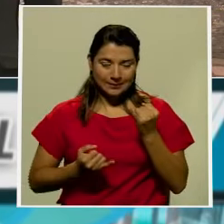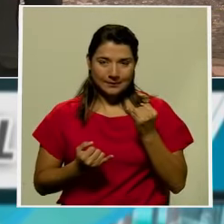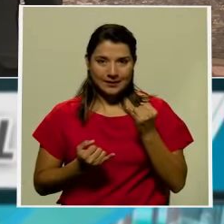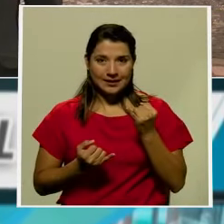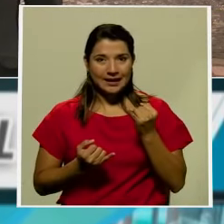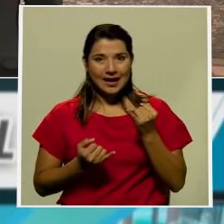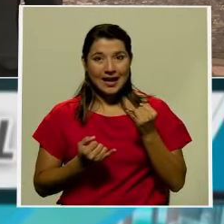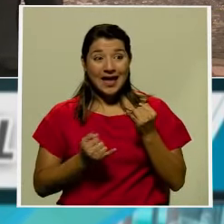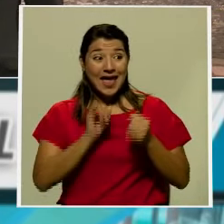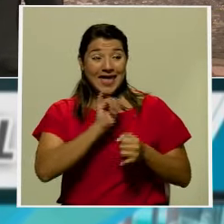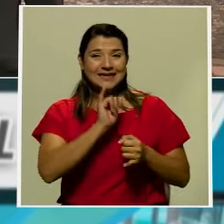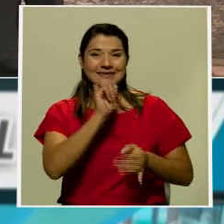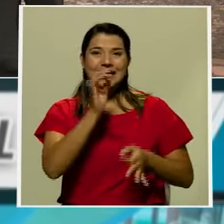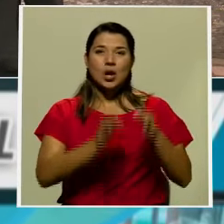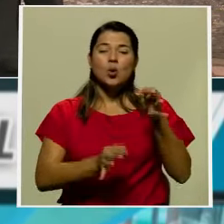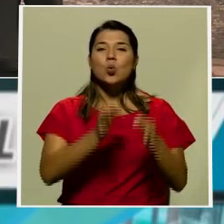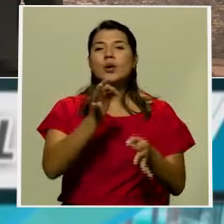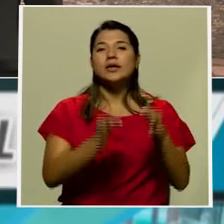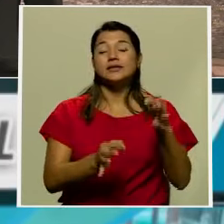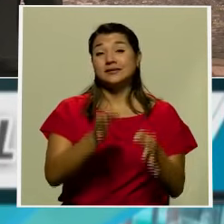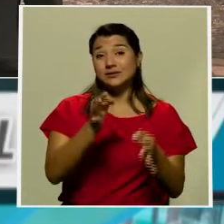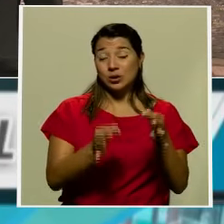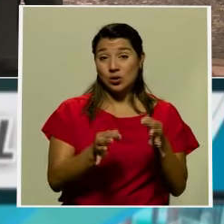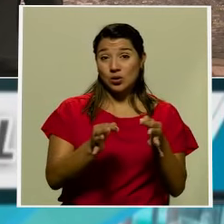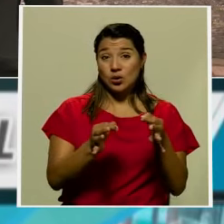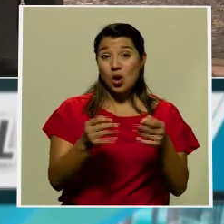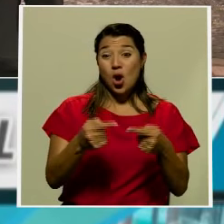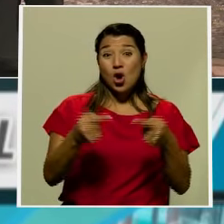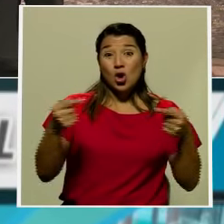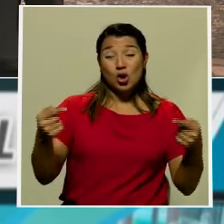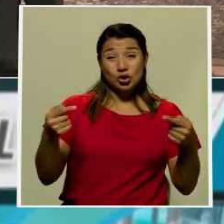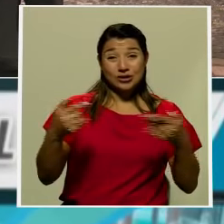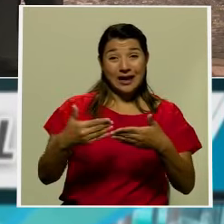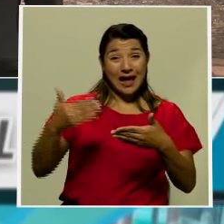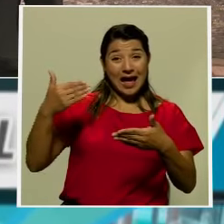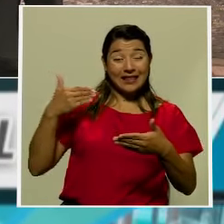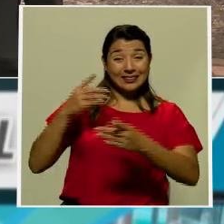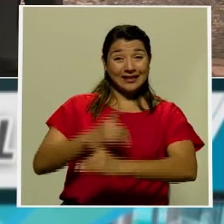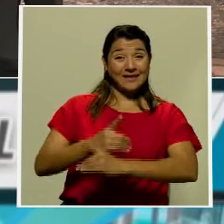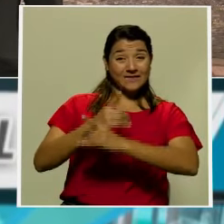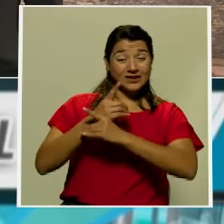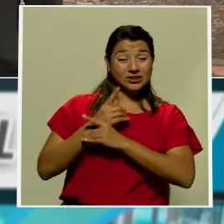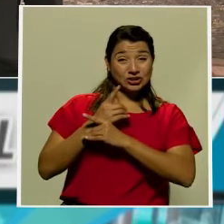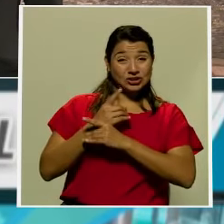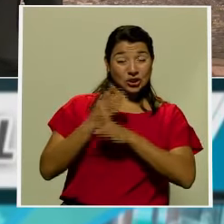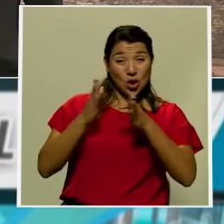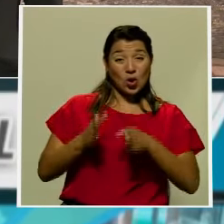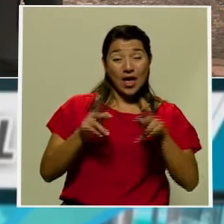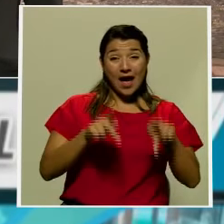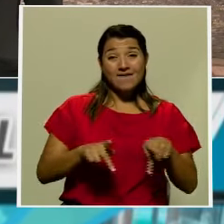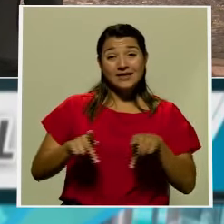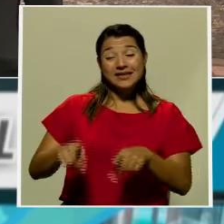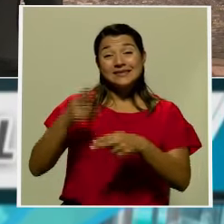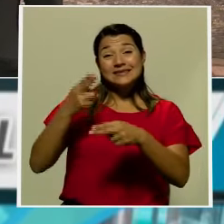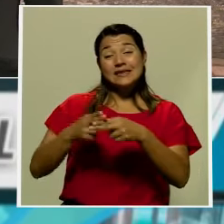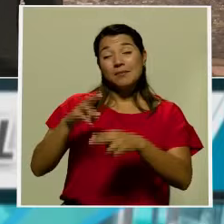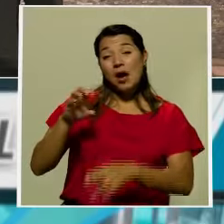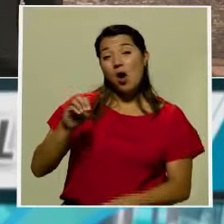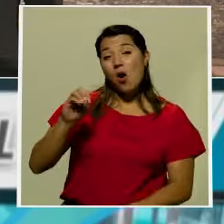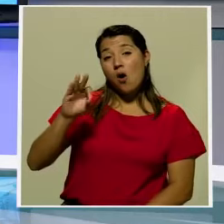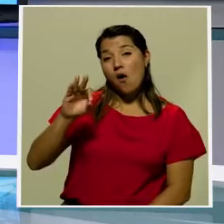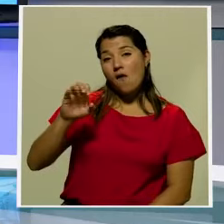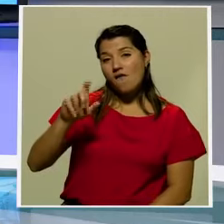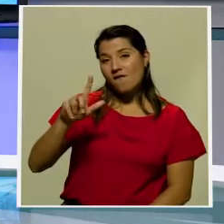este juicio contra la ex defensora de los habitantes Ofelia Teitelman